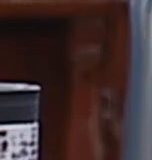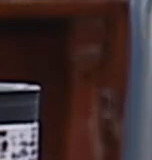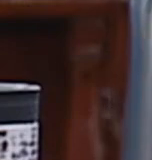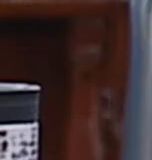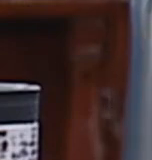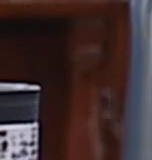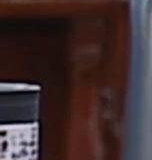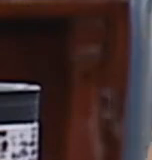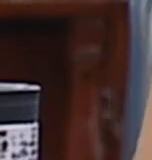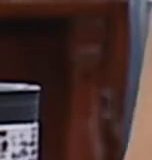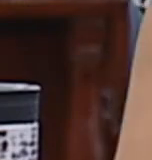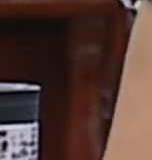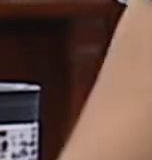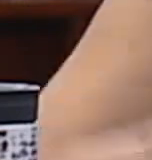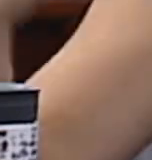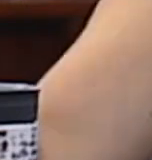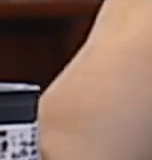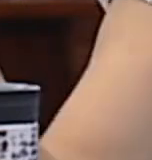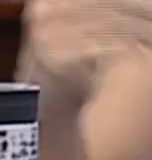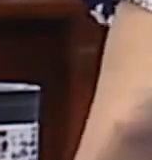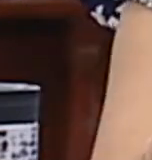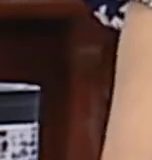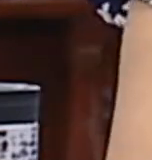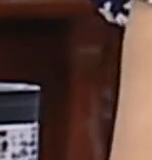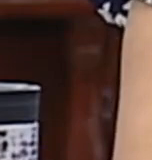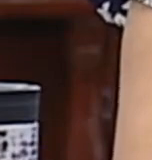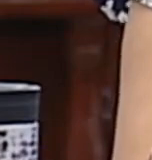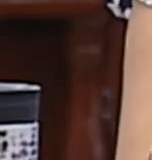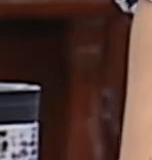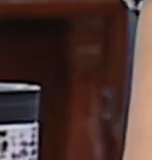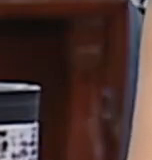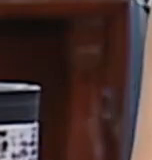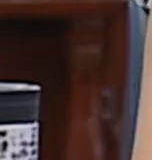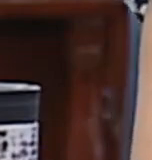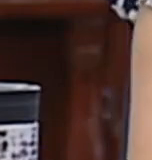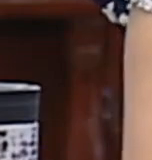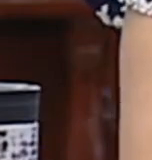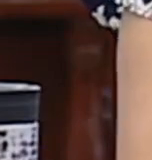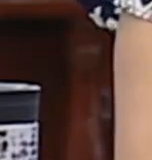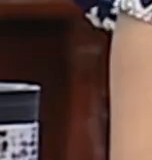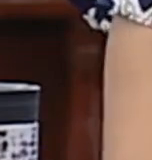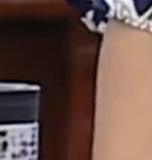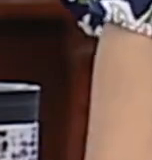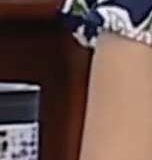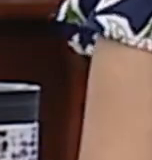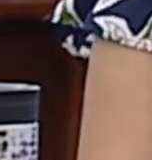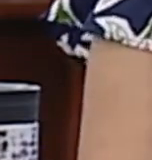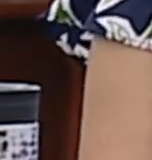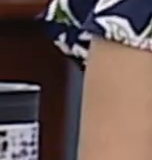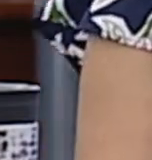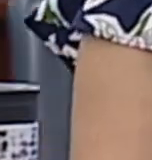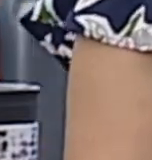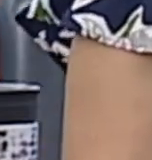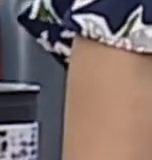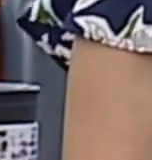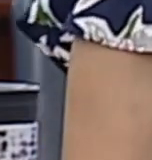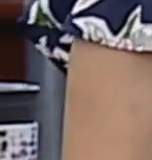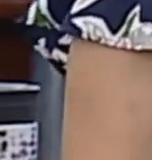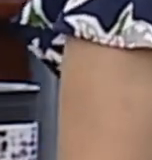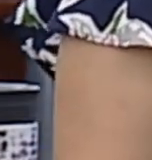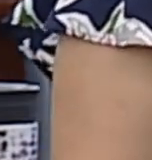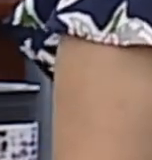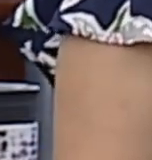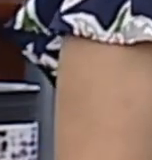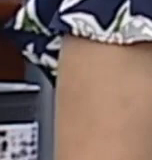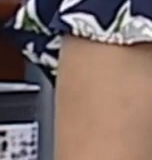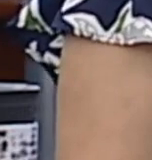prensa de parte de la bancada mayoritaria es cuando menos indignante por decirlo